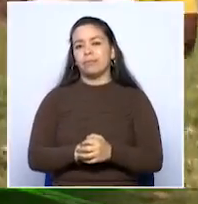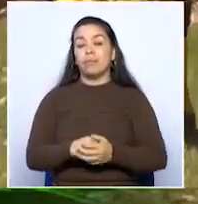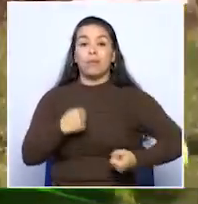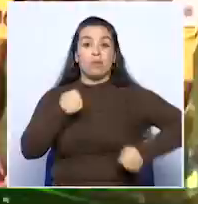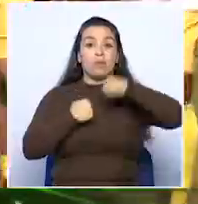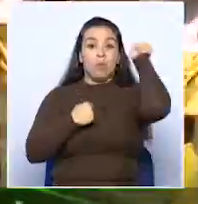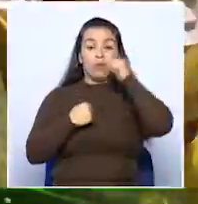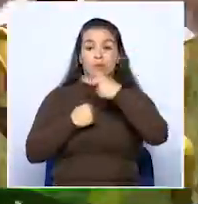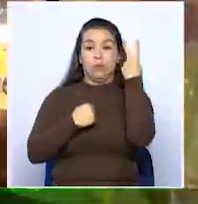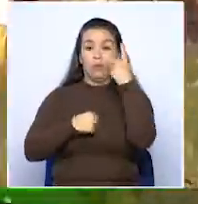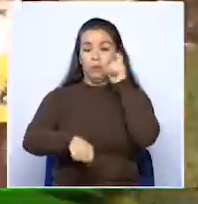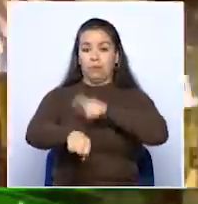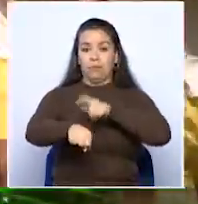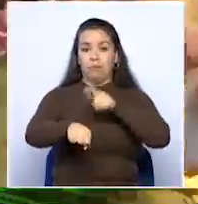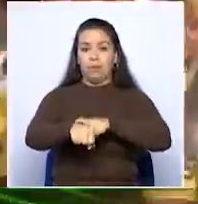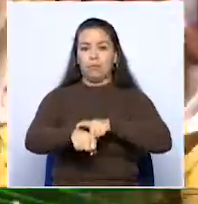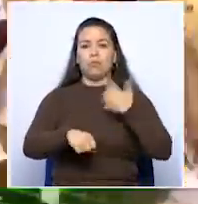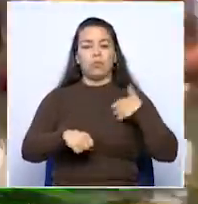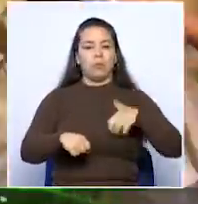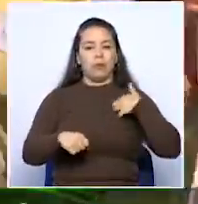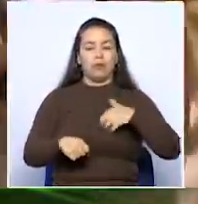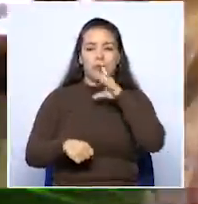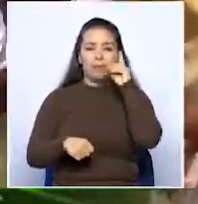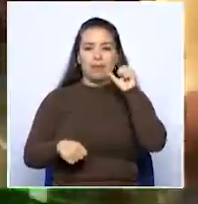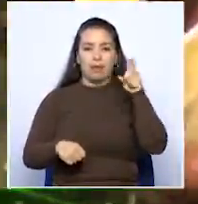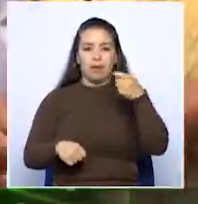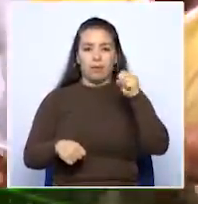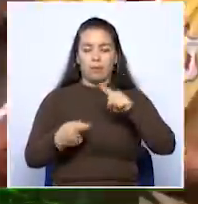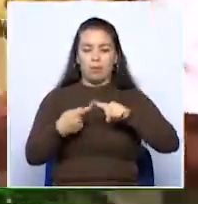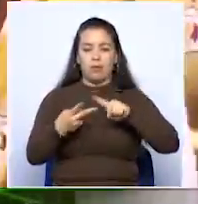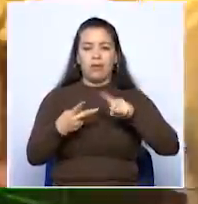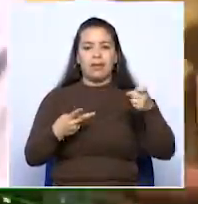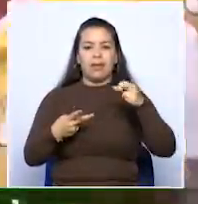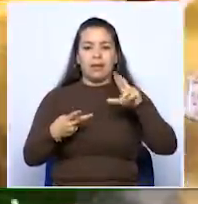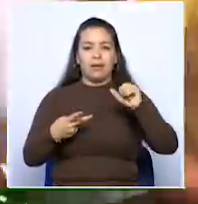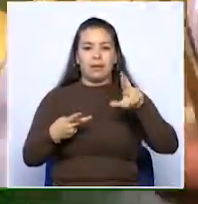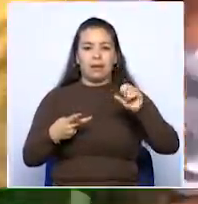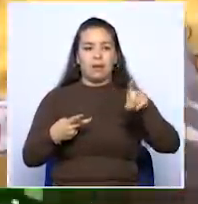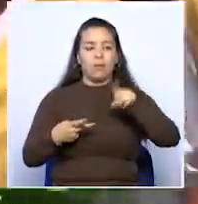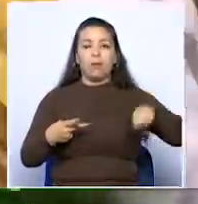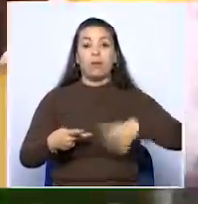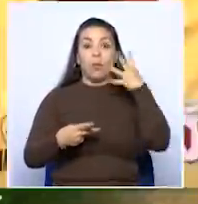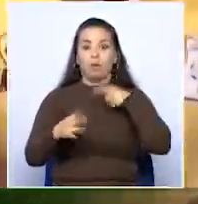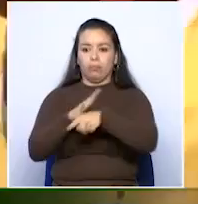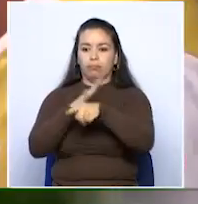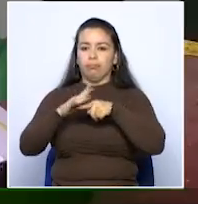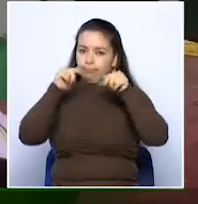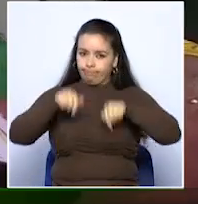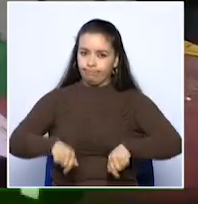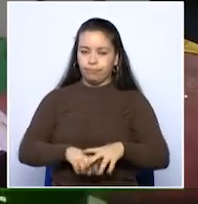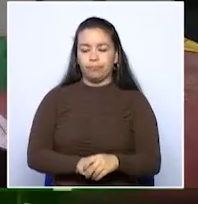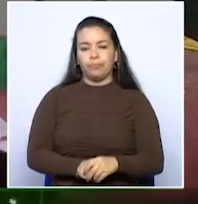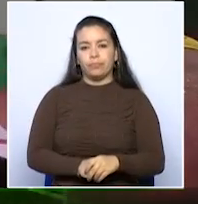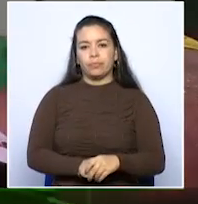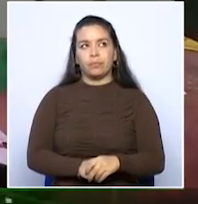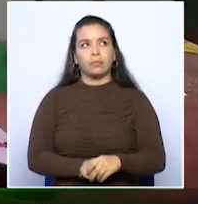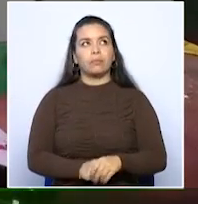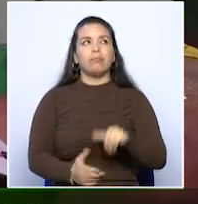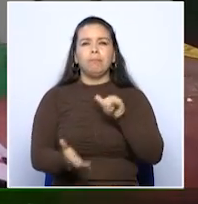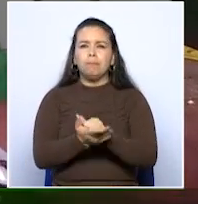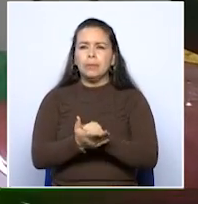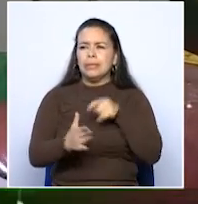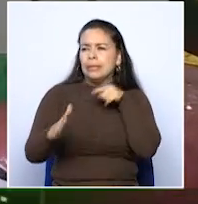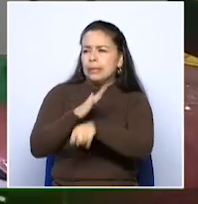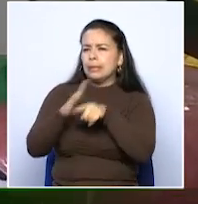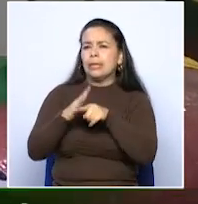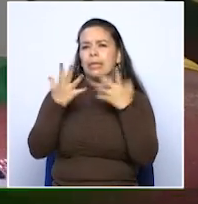en el segundo tiempo por intermedio del argentino Diego Sevillano y Schneider Guerrero, quien acumula cuatro tantos en la presente campaña. Eso era lo que estábamos buscando, ¿no?